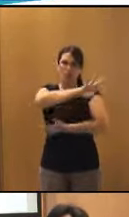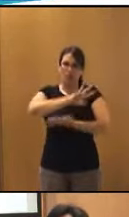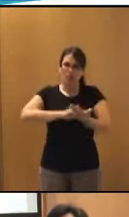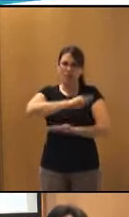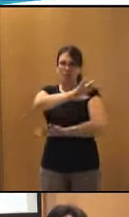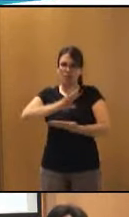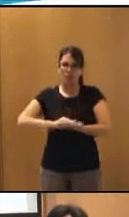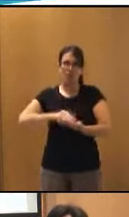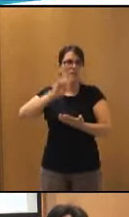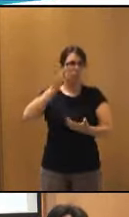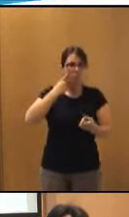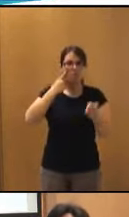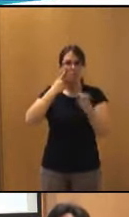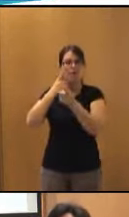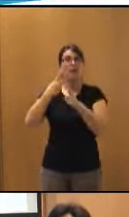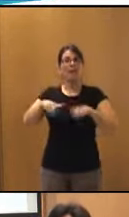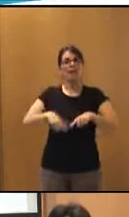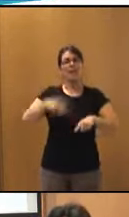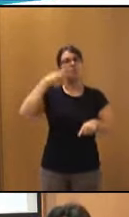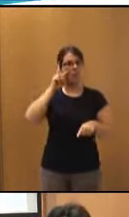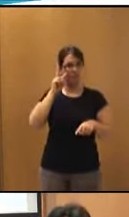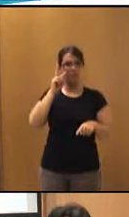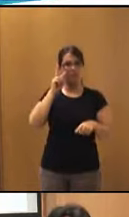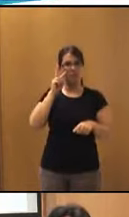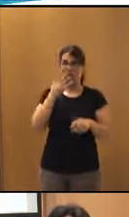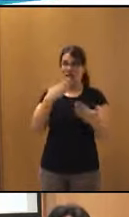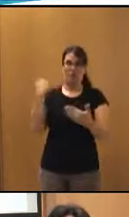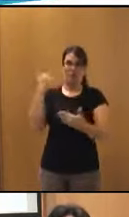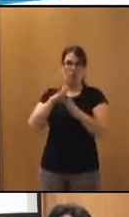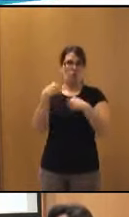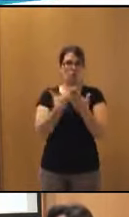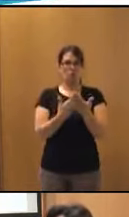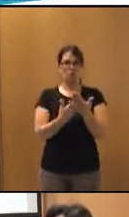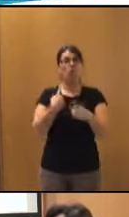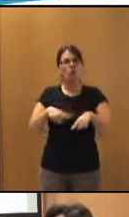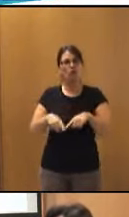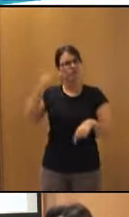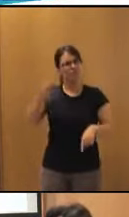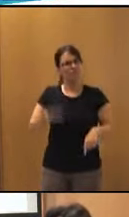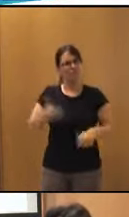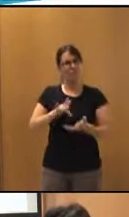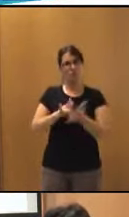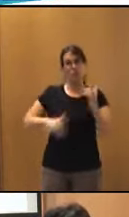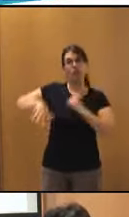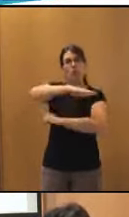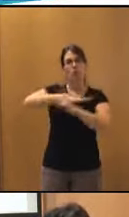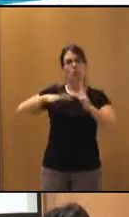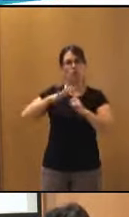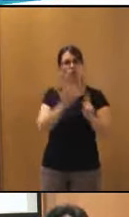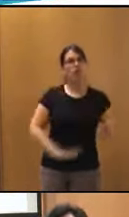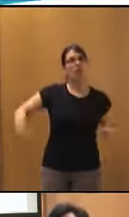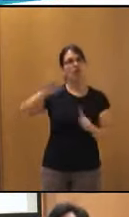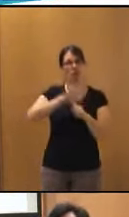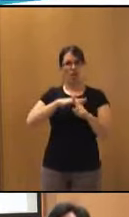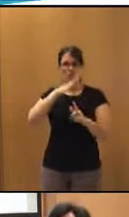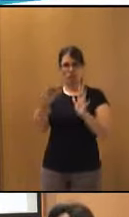a difundir experiencias y pasos que consideramos que son significativos que se están dando en nuestro entorno, en el ámbito nacional.